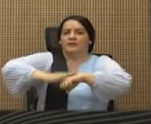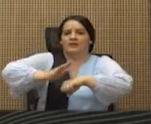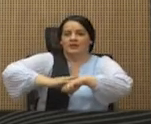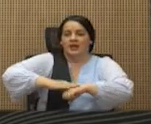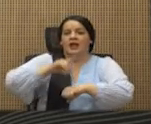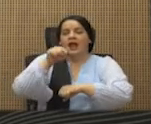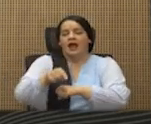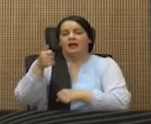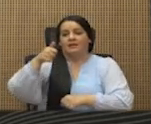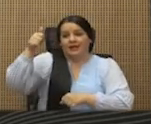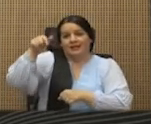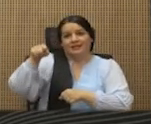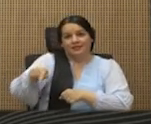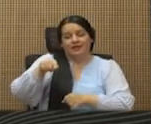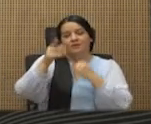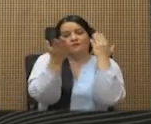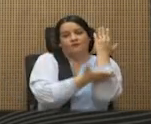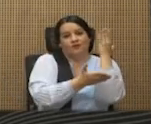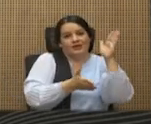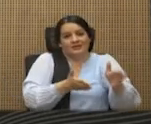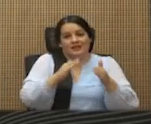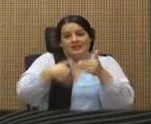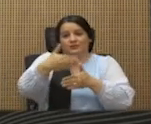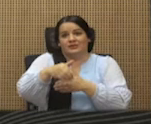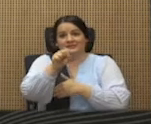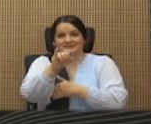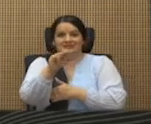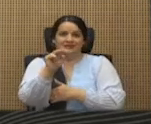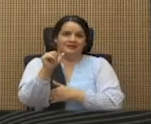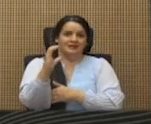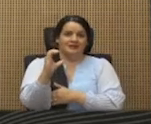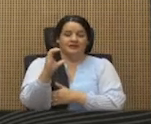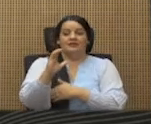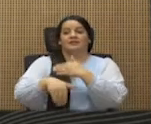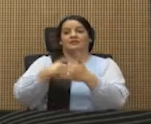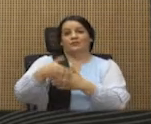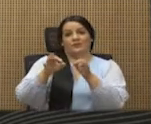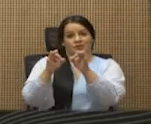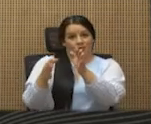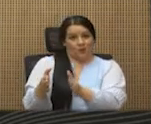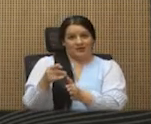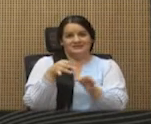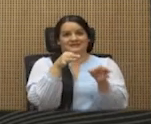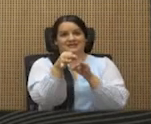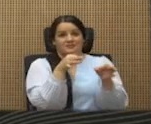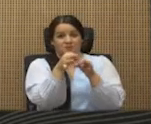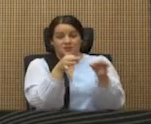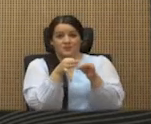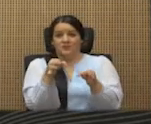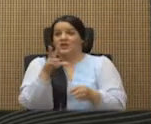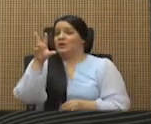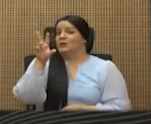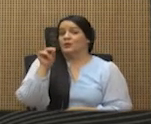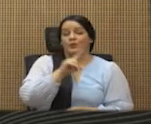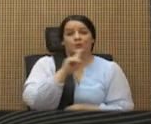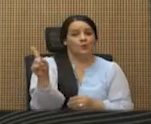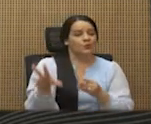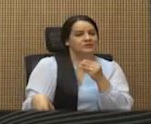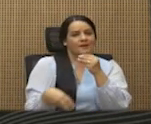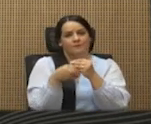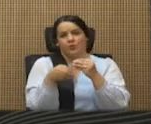forestal y luego al SINAC. Y va más allá, el señor juez dijo que no se aportó